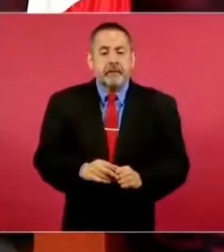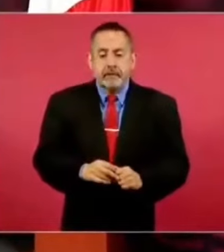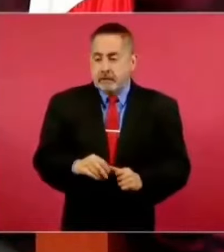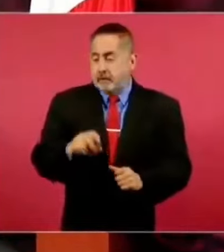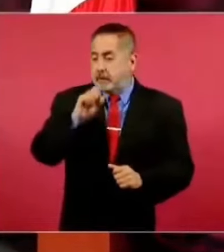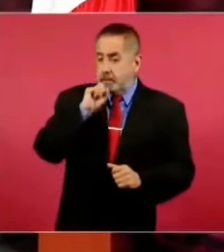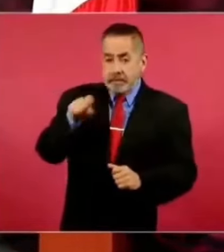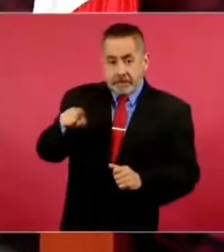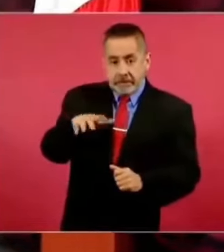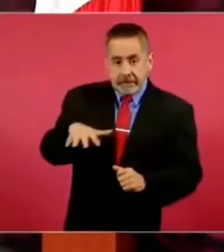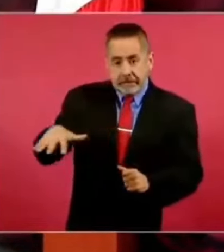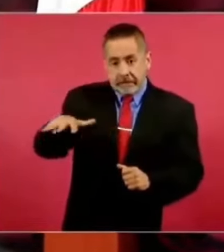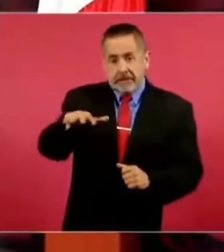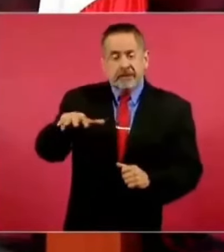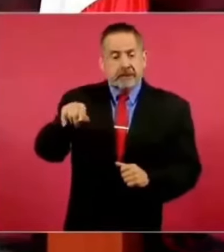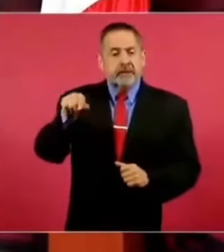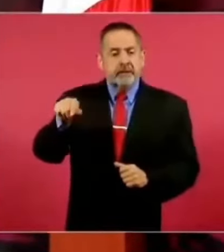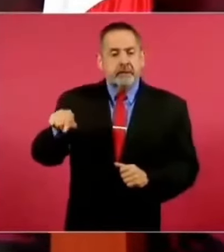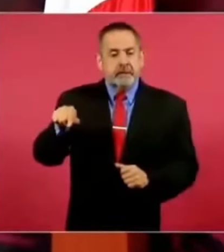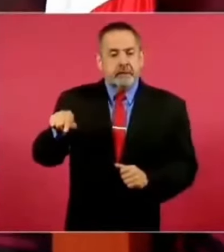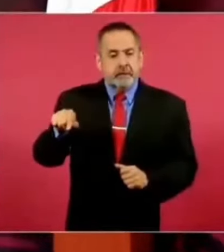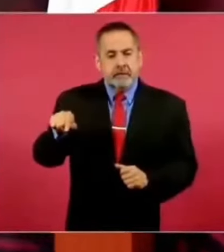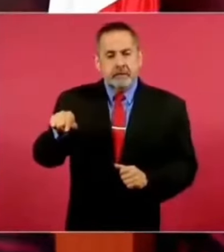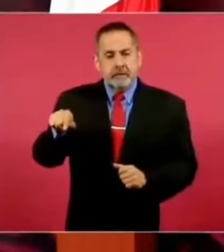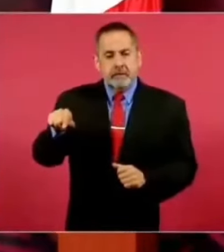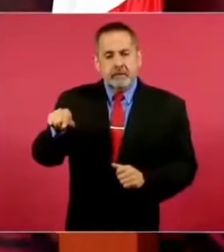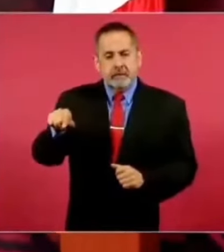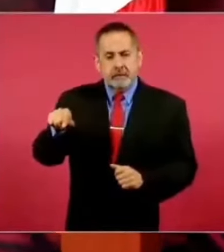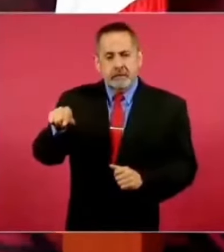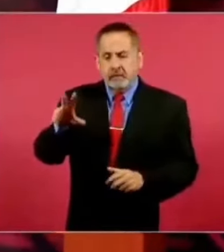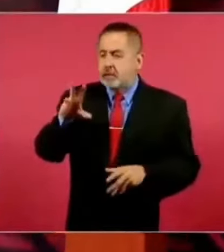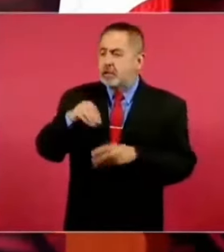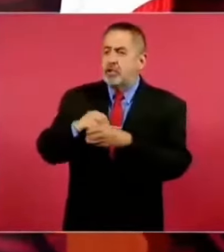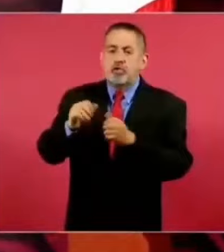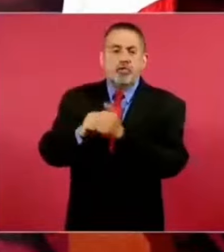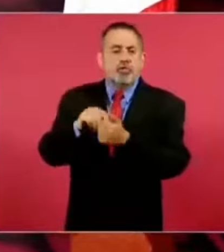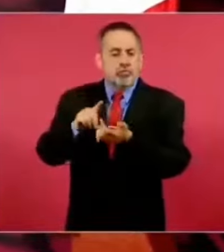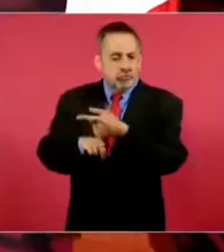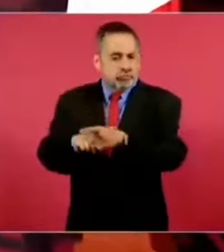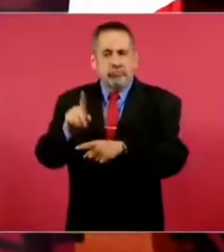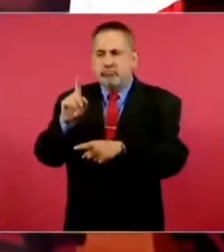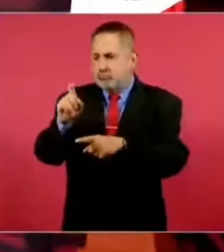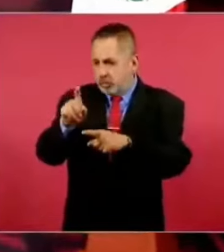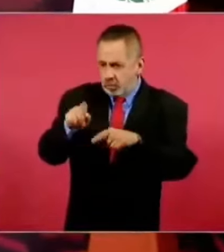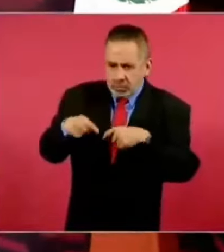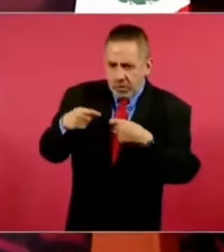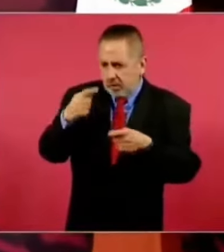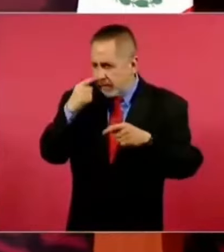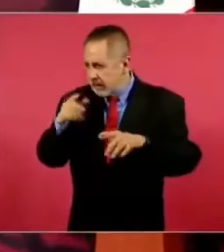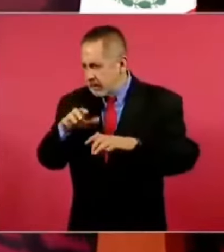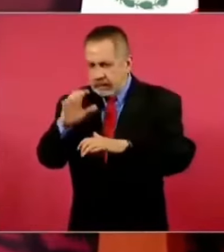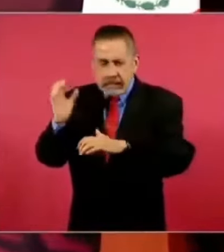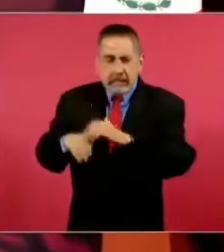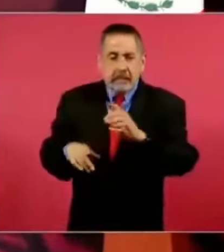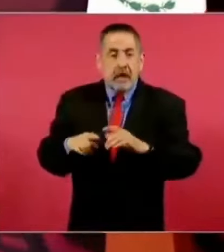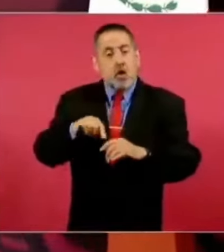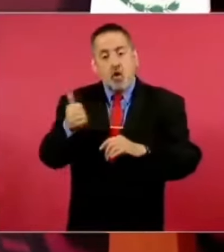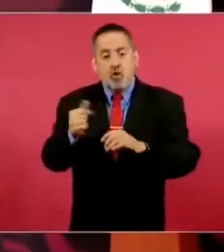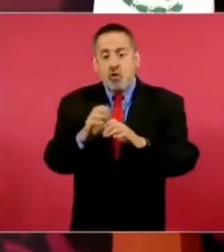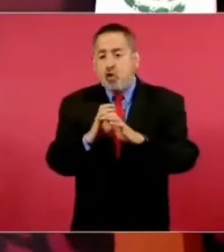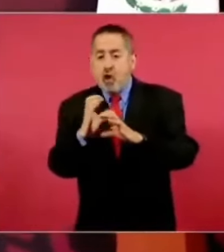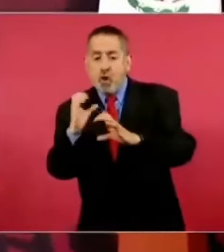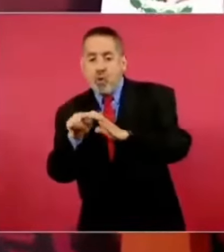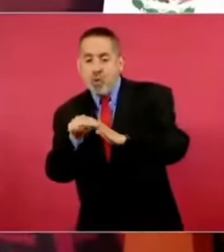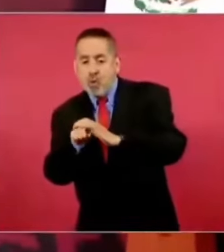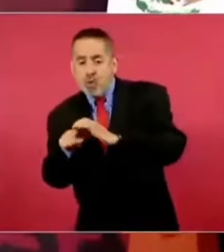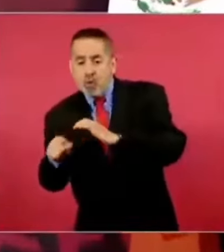está por llevar el agua, ya se está terminando, un acueducto para el